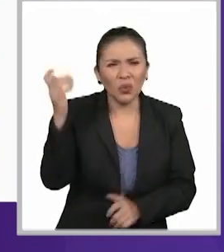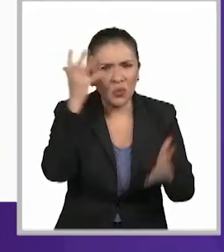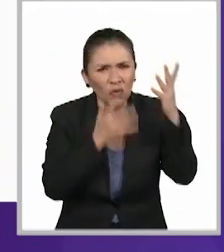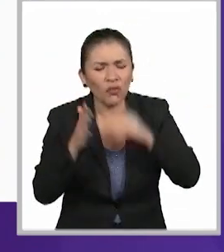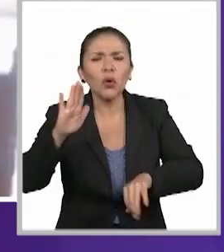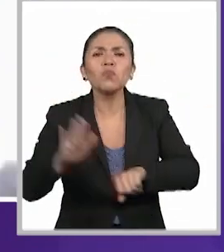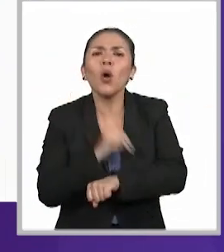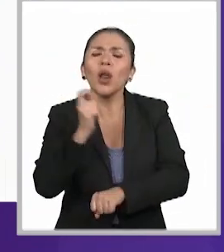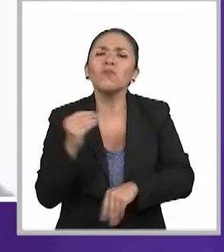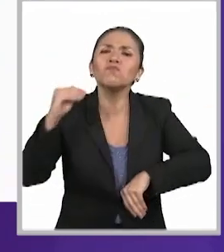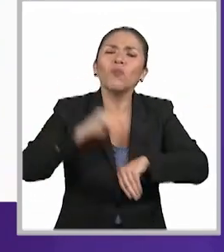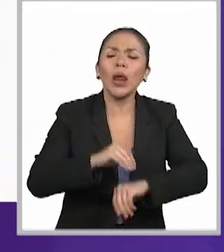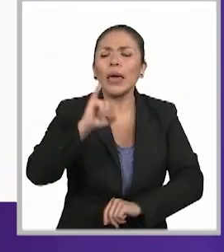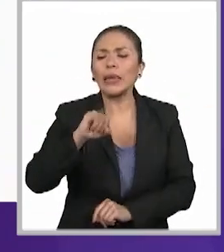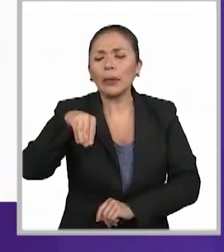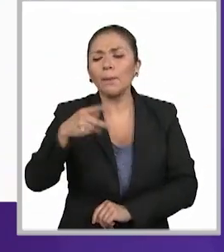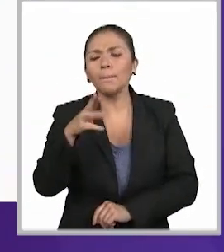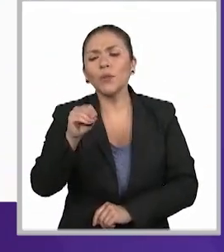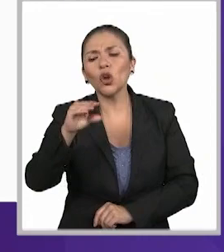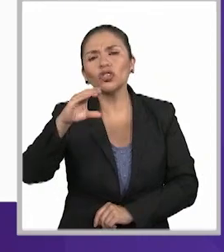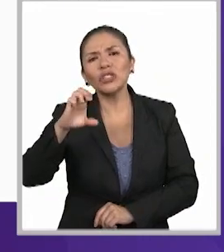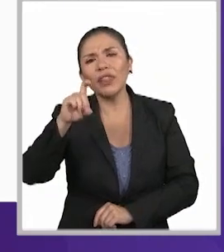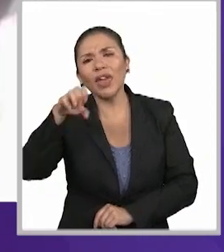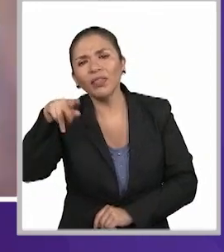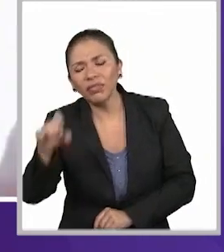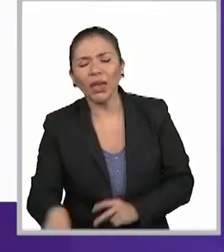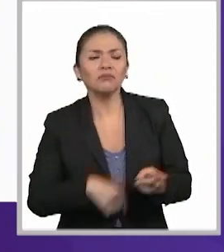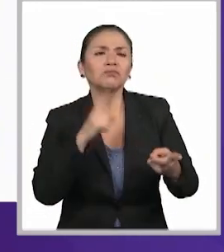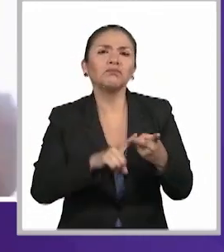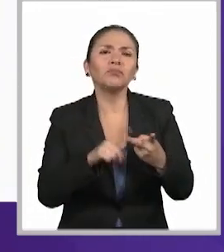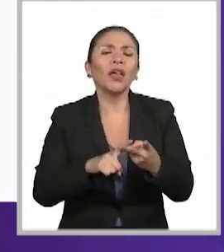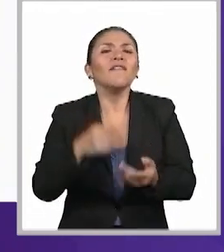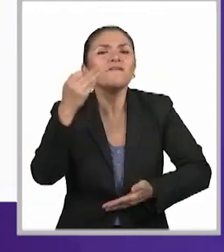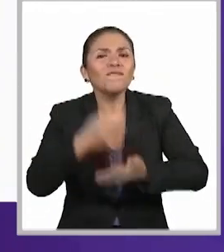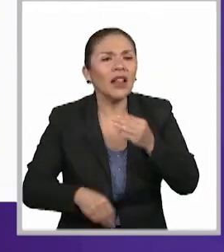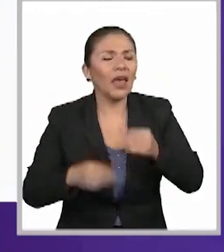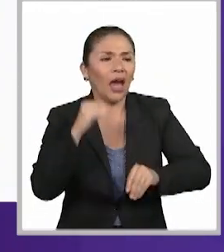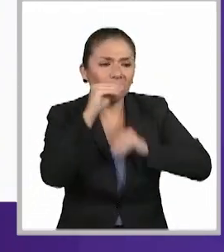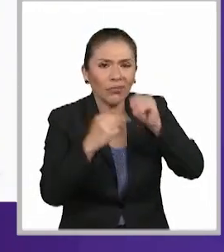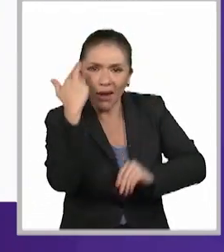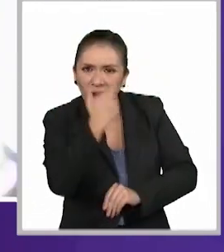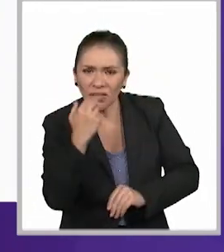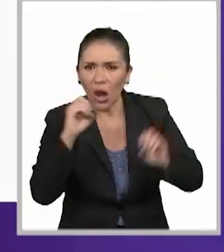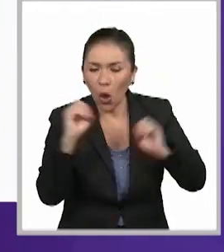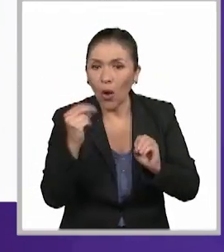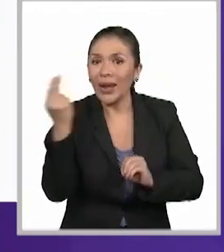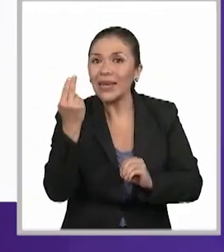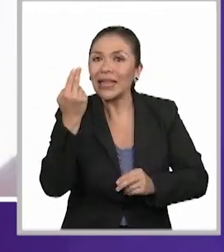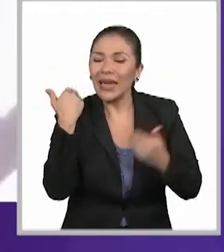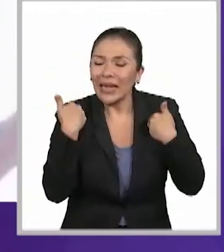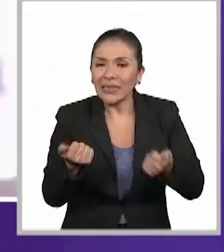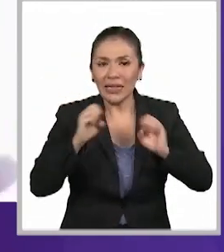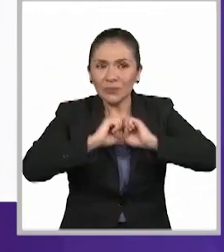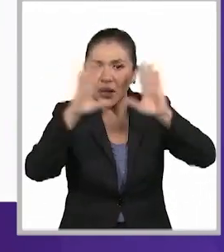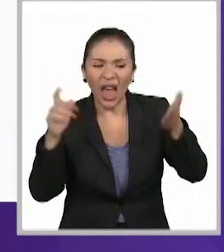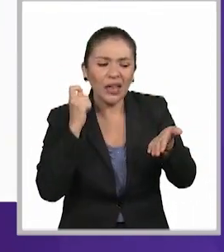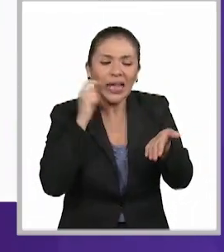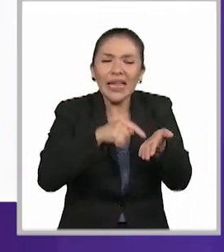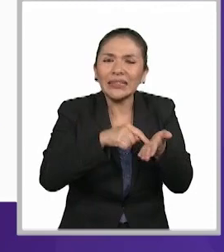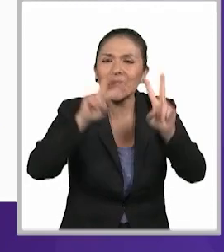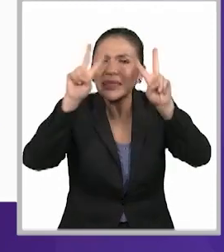pues, hay algo que se declaró improcedente, hay algo que se quedó sin materia, y entonces que quede claro qué es lo que estamos resolviendo.